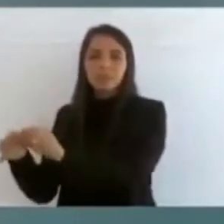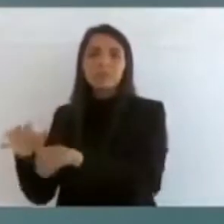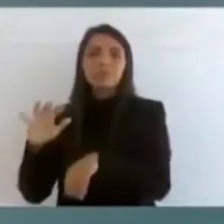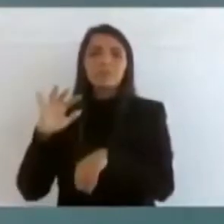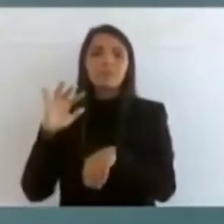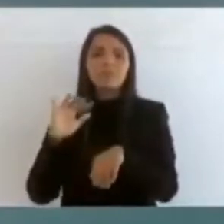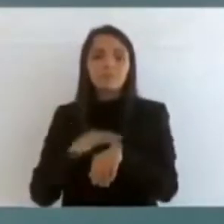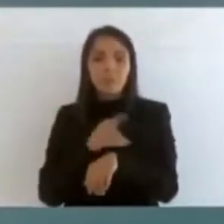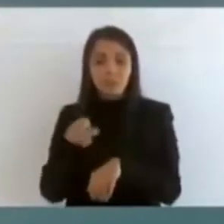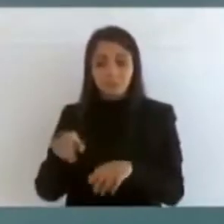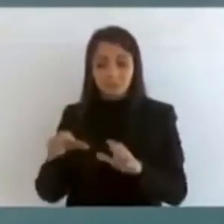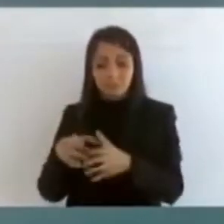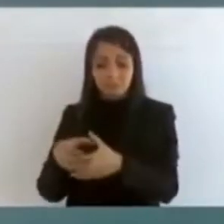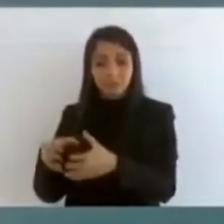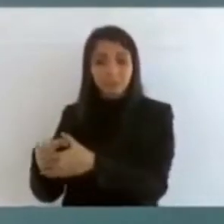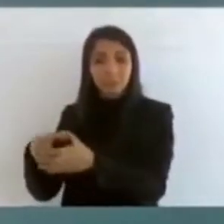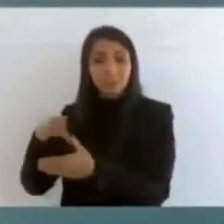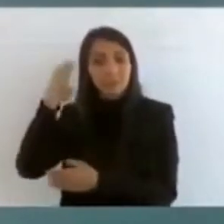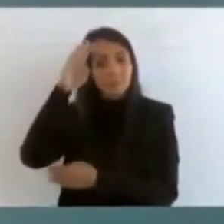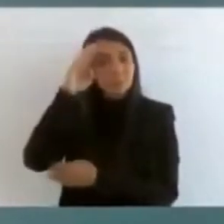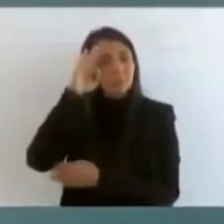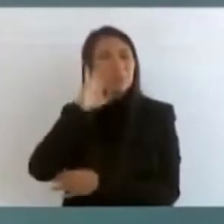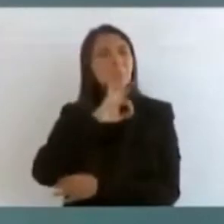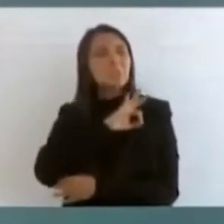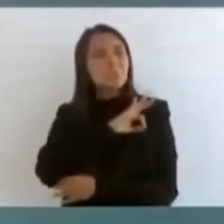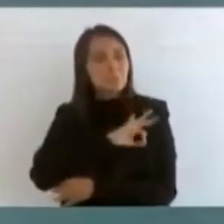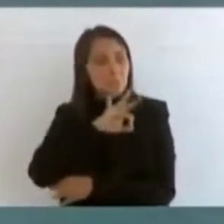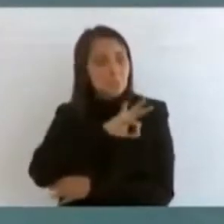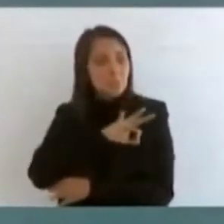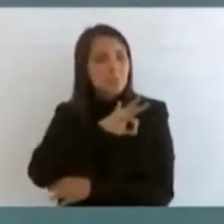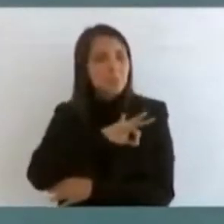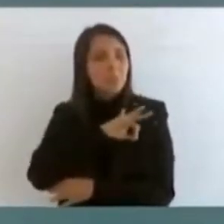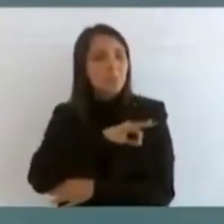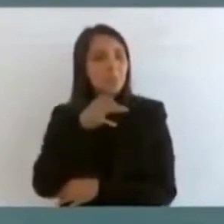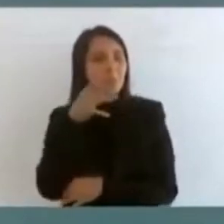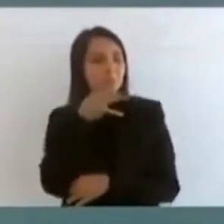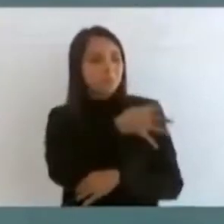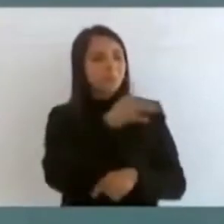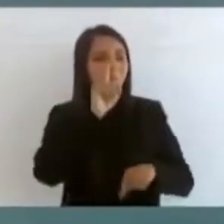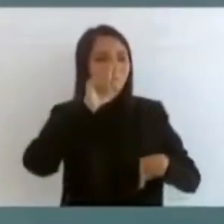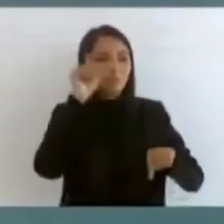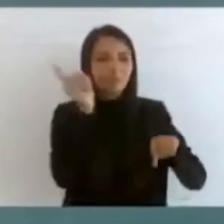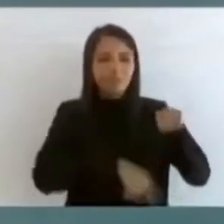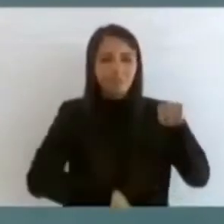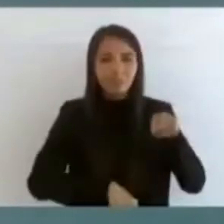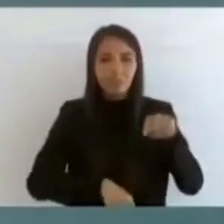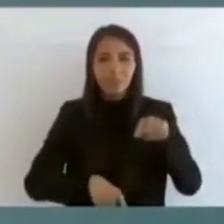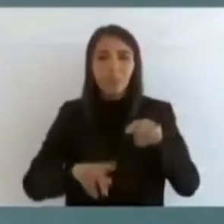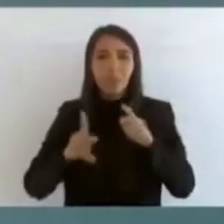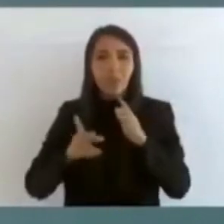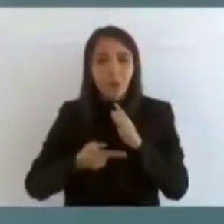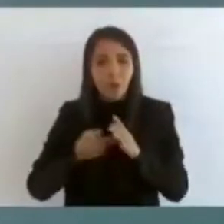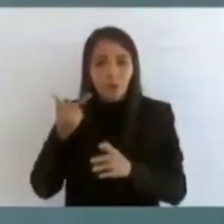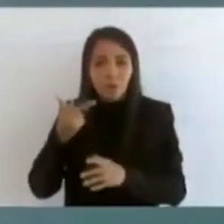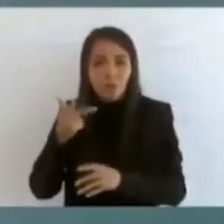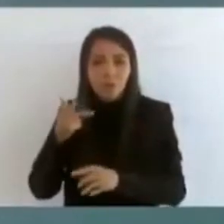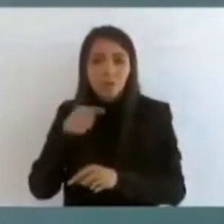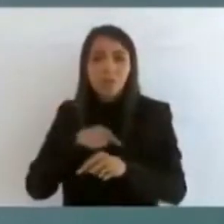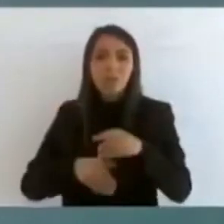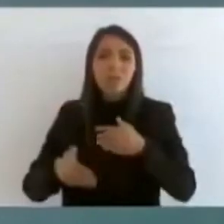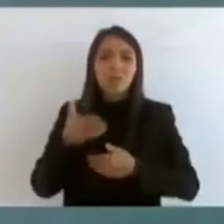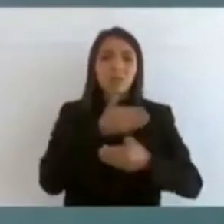piensan que van a lograr el retroceso, el que